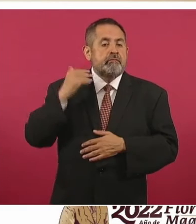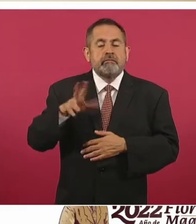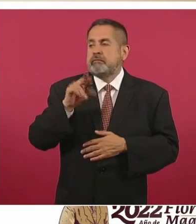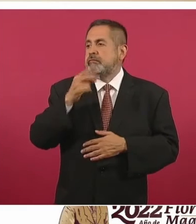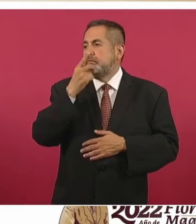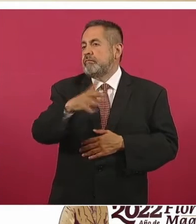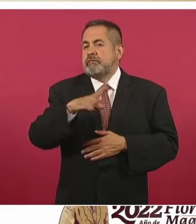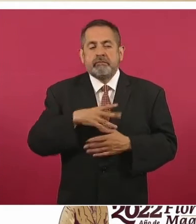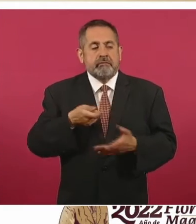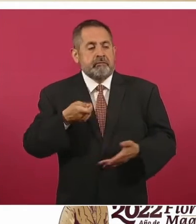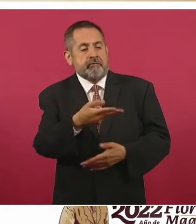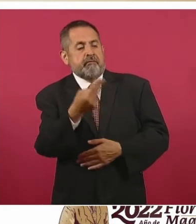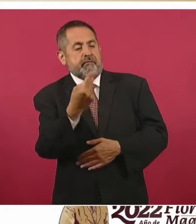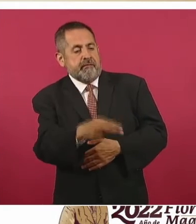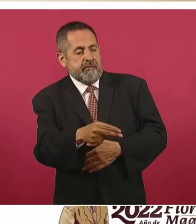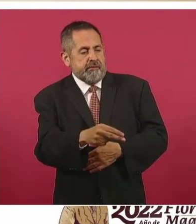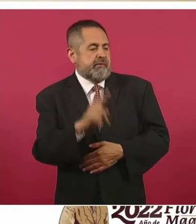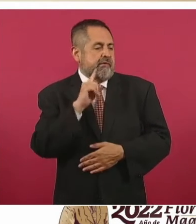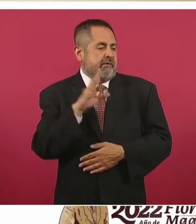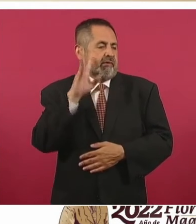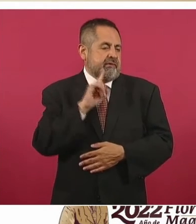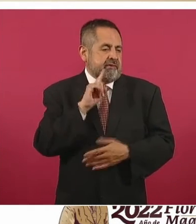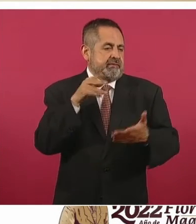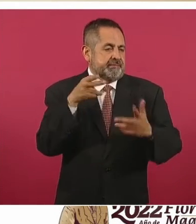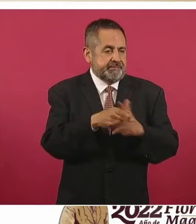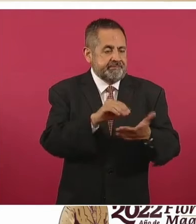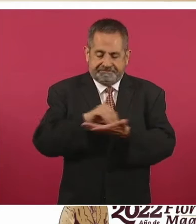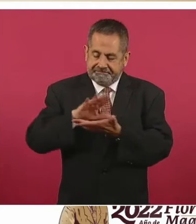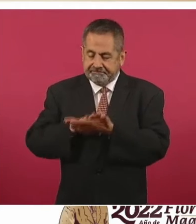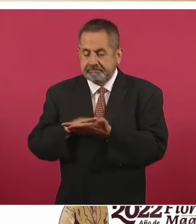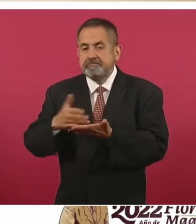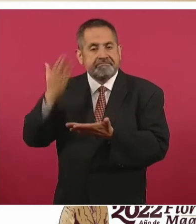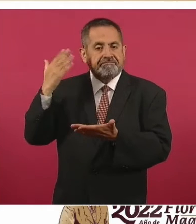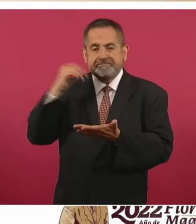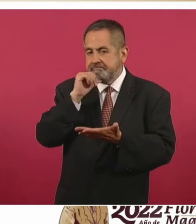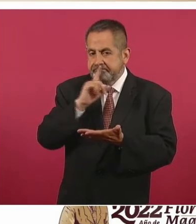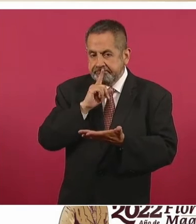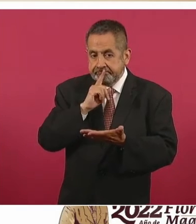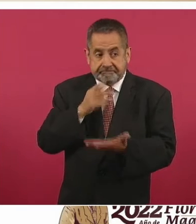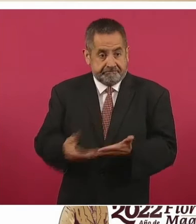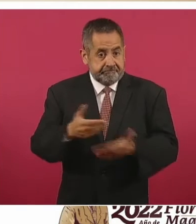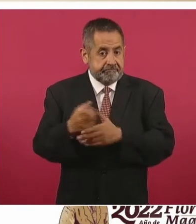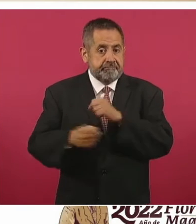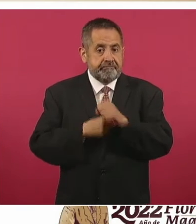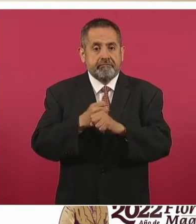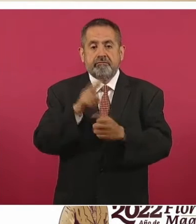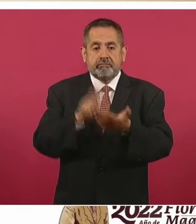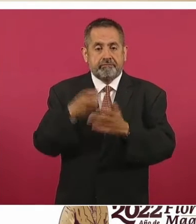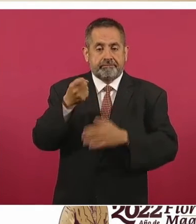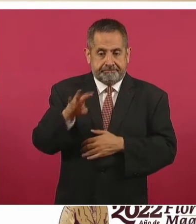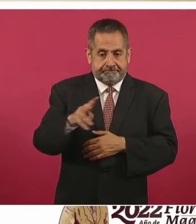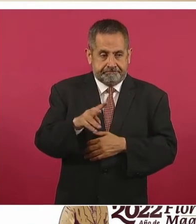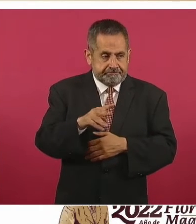no se contabilizaba y fue hasta el dos mil diecinueve que empezaron a contabilizarse y en estos meses,